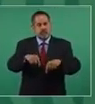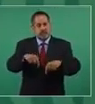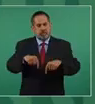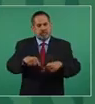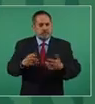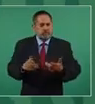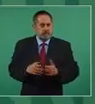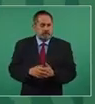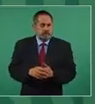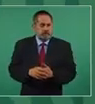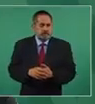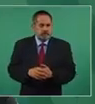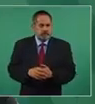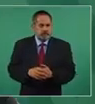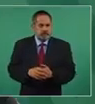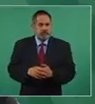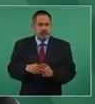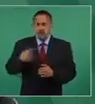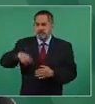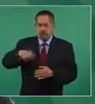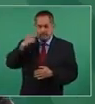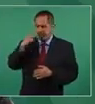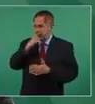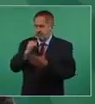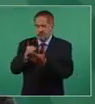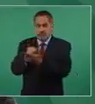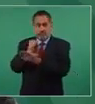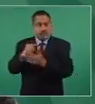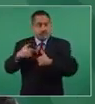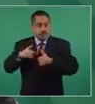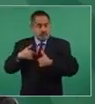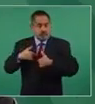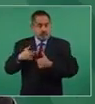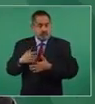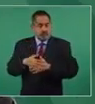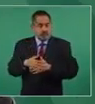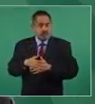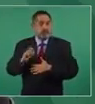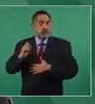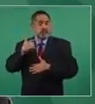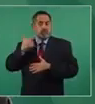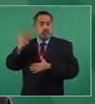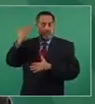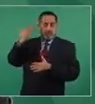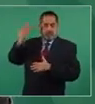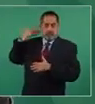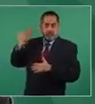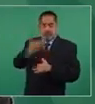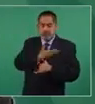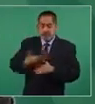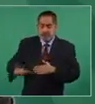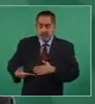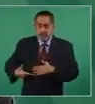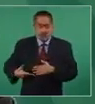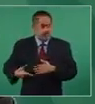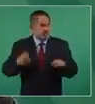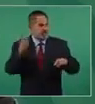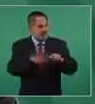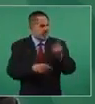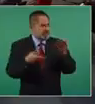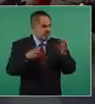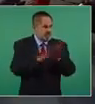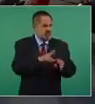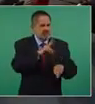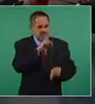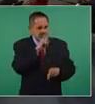Aquí, por decisión de los presidentes, se cancelan programas